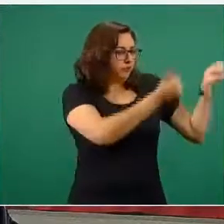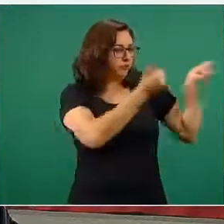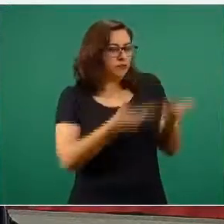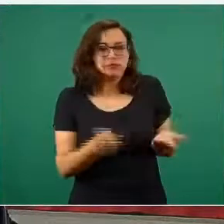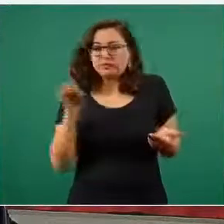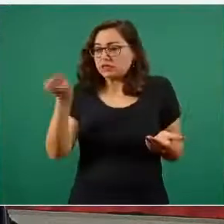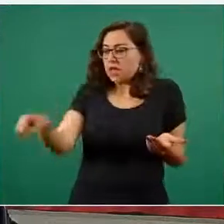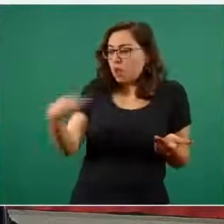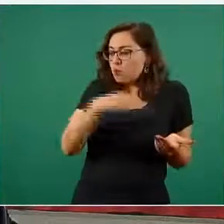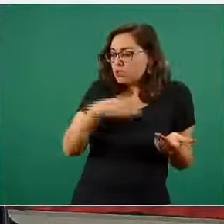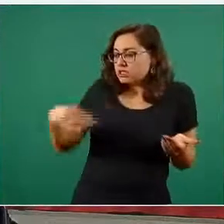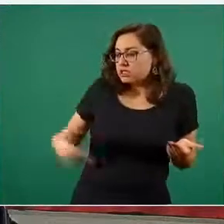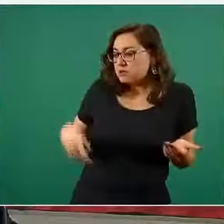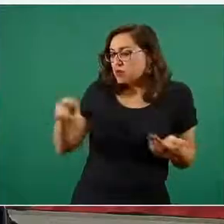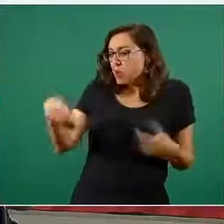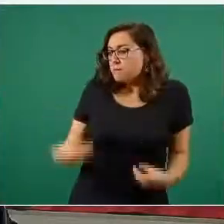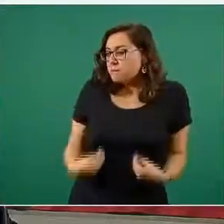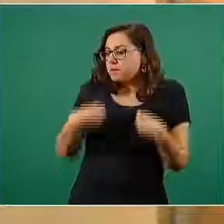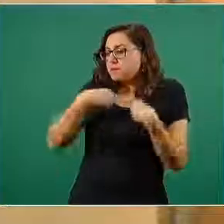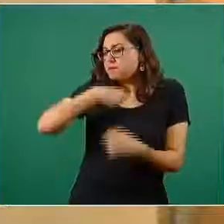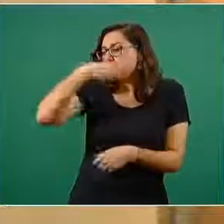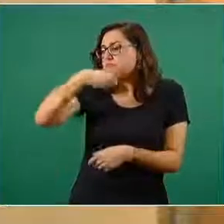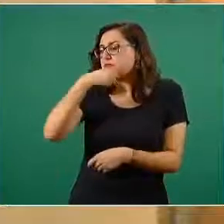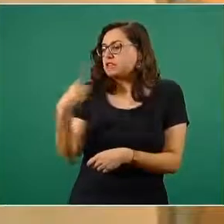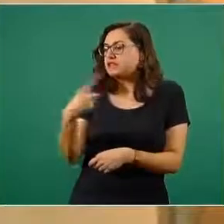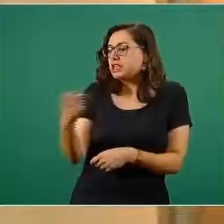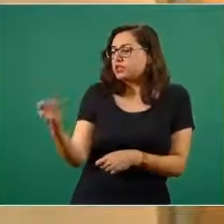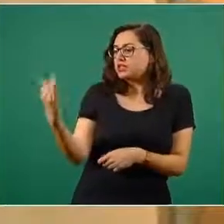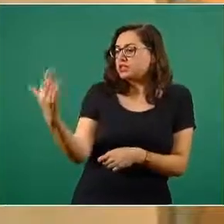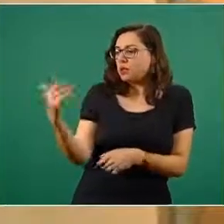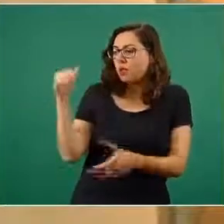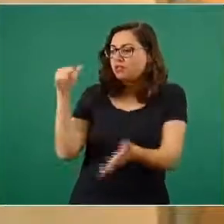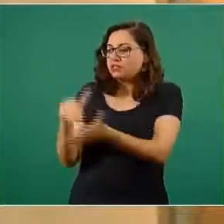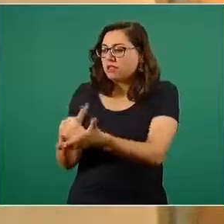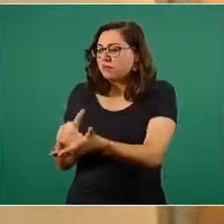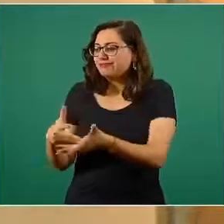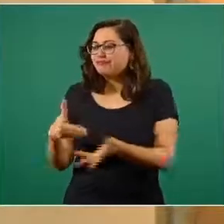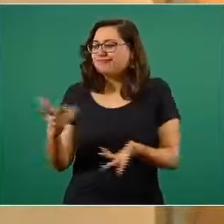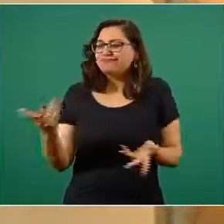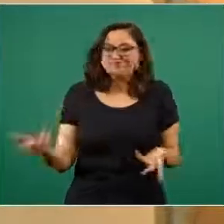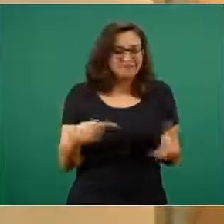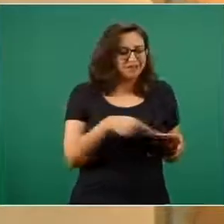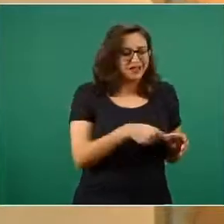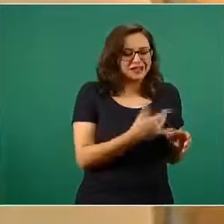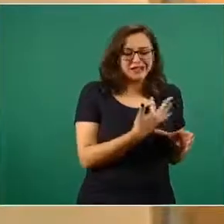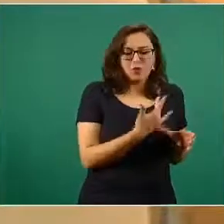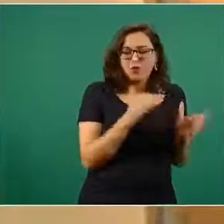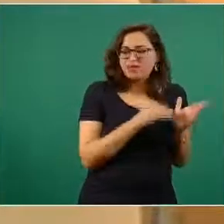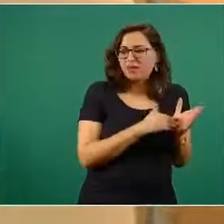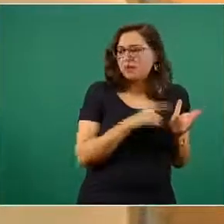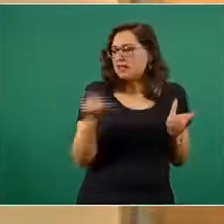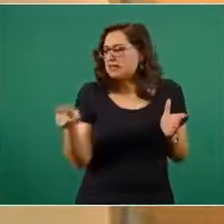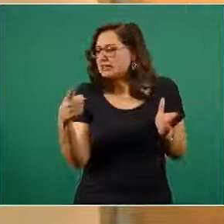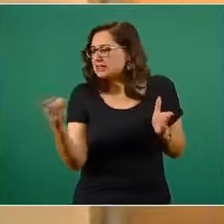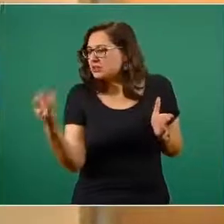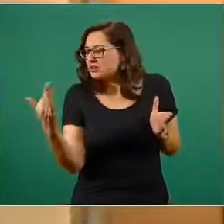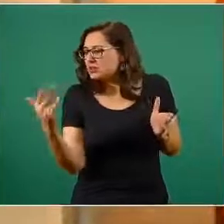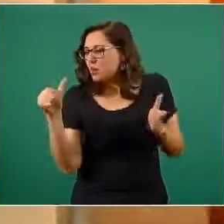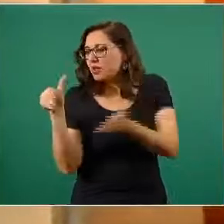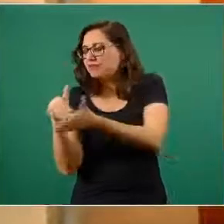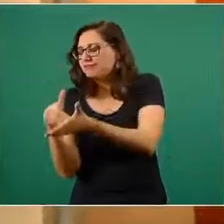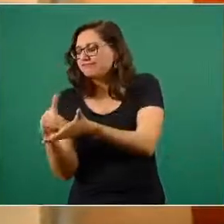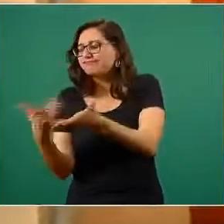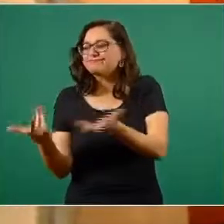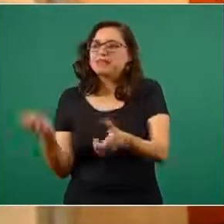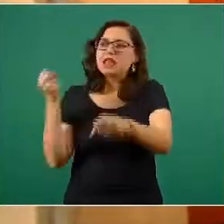150 mil personas adultas mayores, el impacto en materia de salud pública va a ser menor. Si voy y